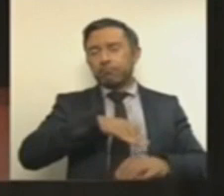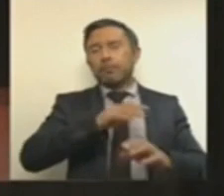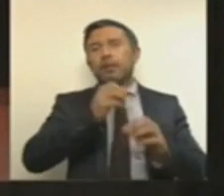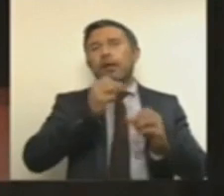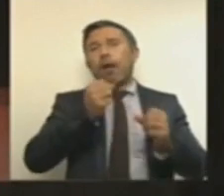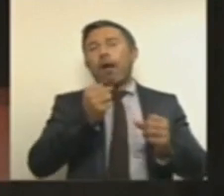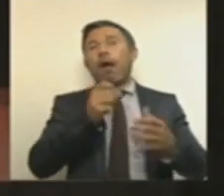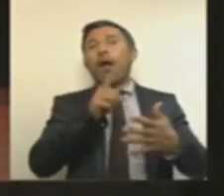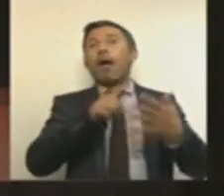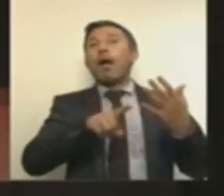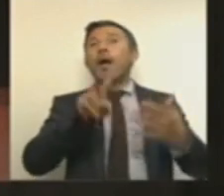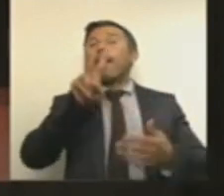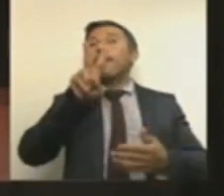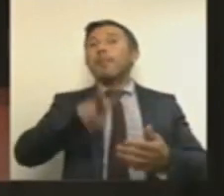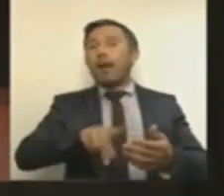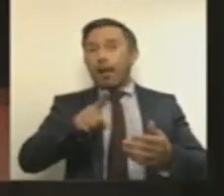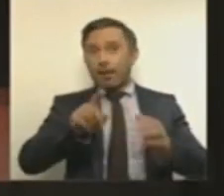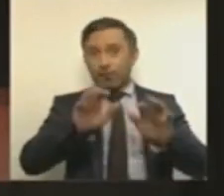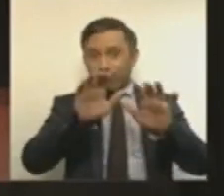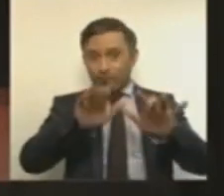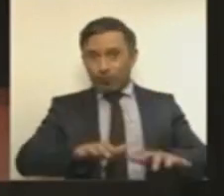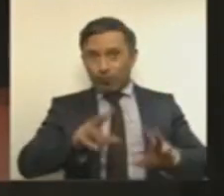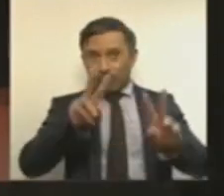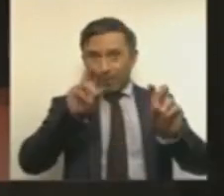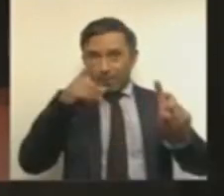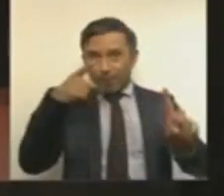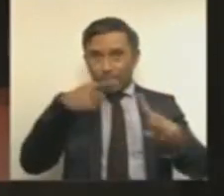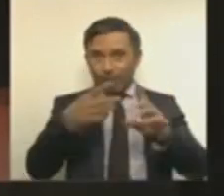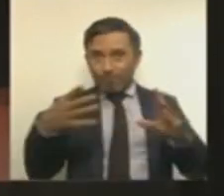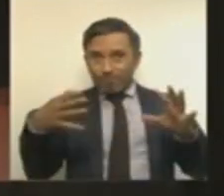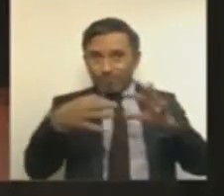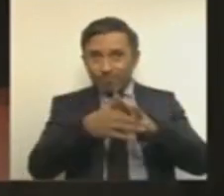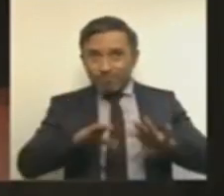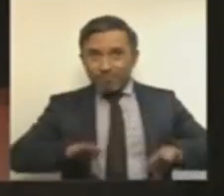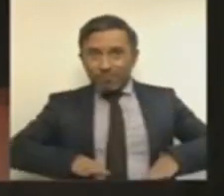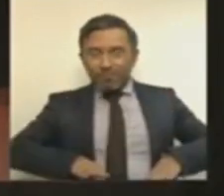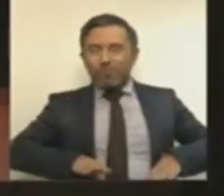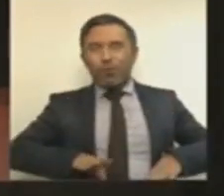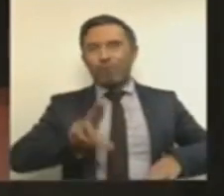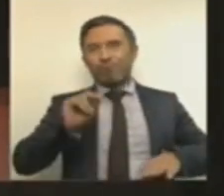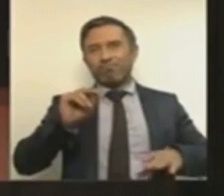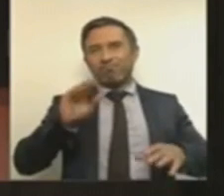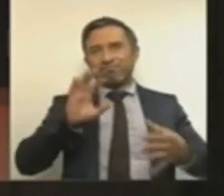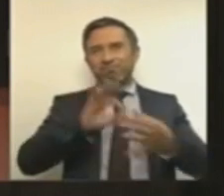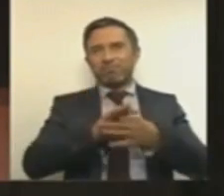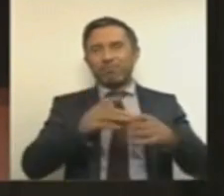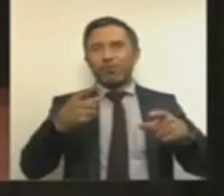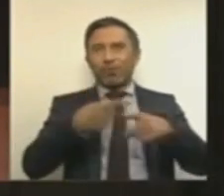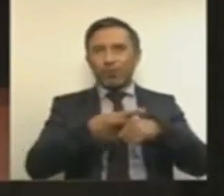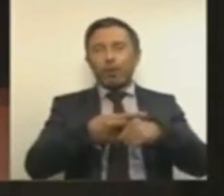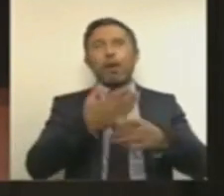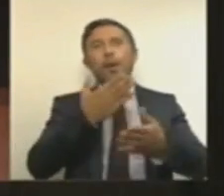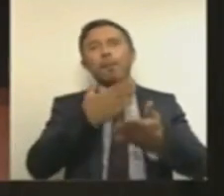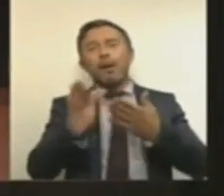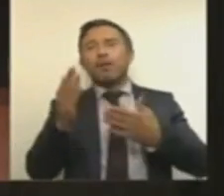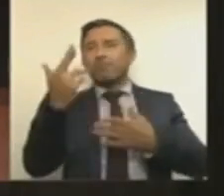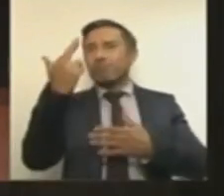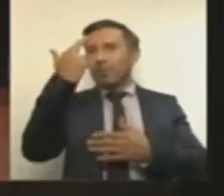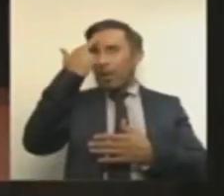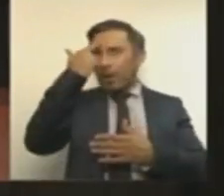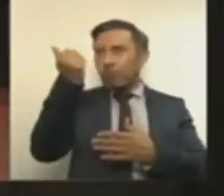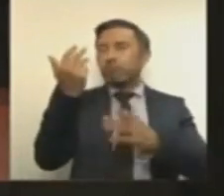coinciden con el verdadero contenido del dictamen y mucho menos coinciden con los razonamientos y las argumentaciones